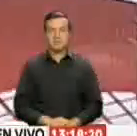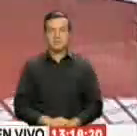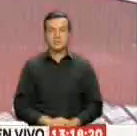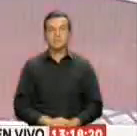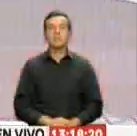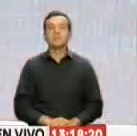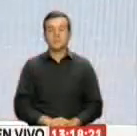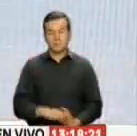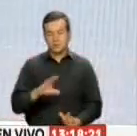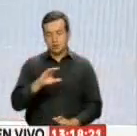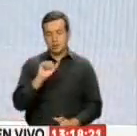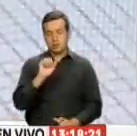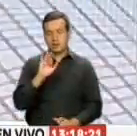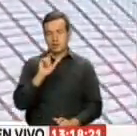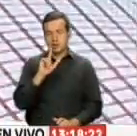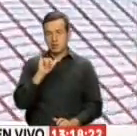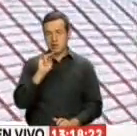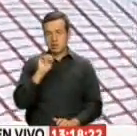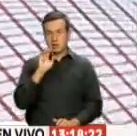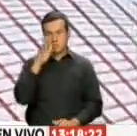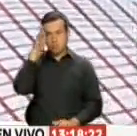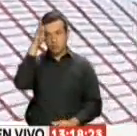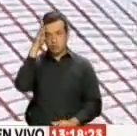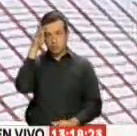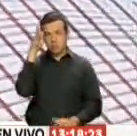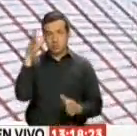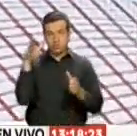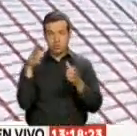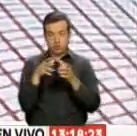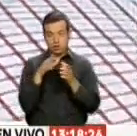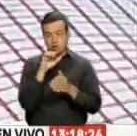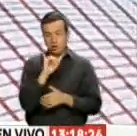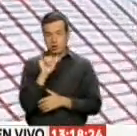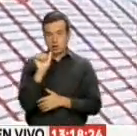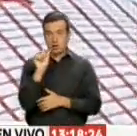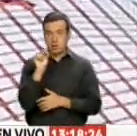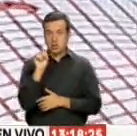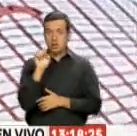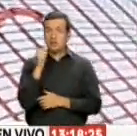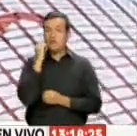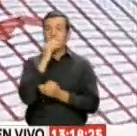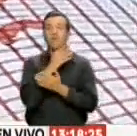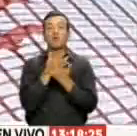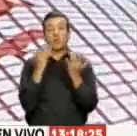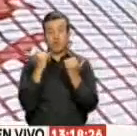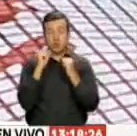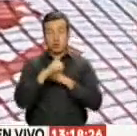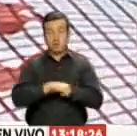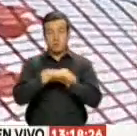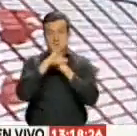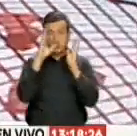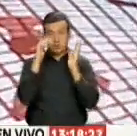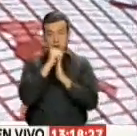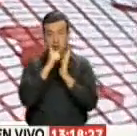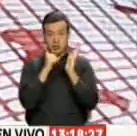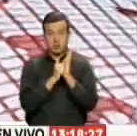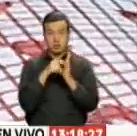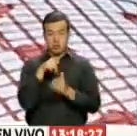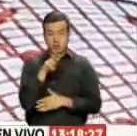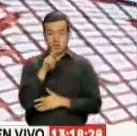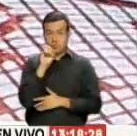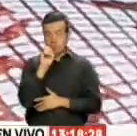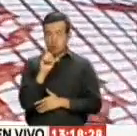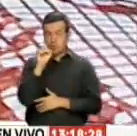Y Catalina Barreiro, docente del Instituto de Altos Estudios Nacionales IAEN, explicó esta mañana que la agenda de ProSur